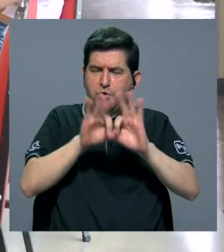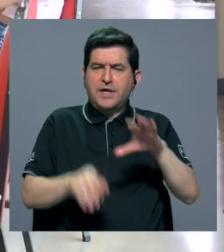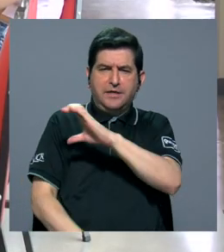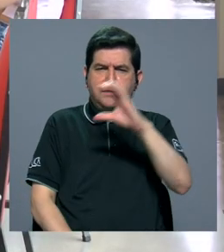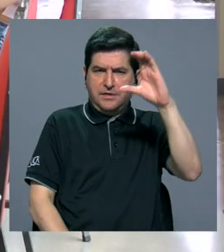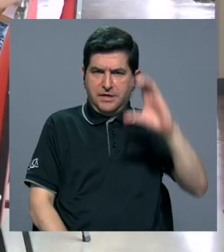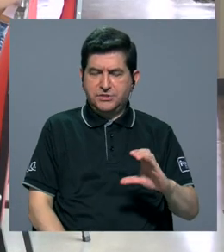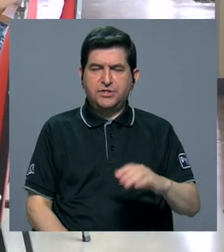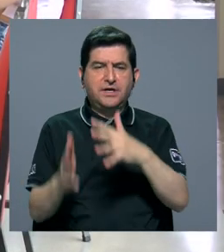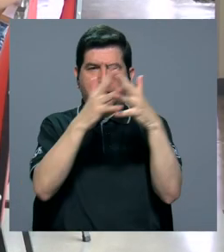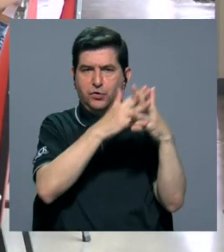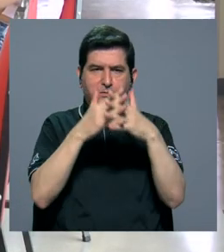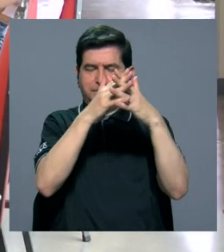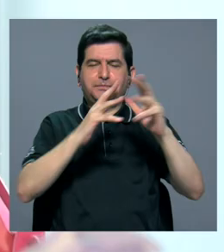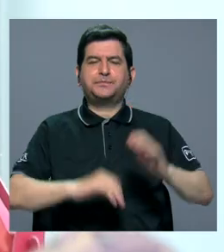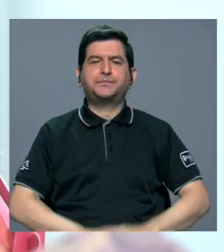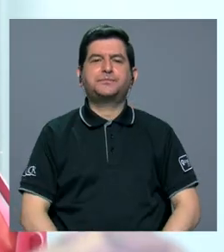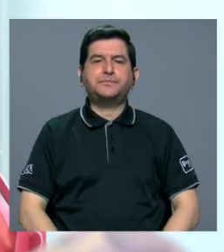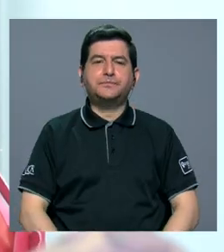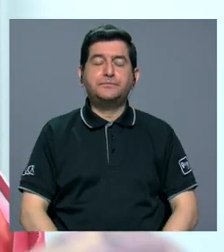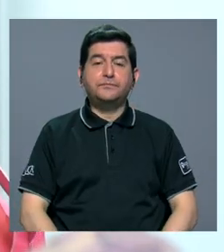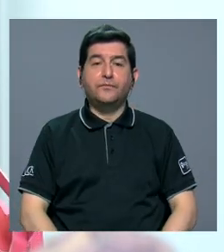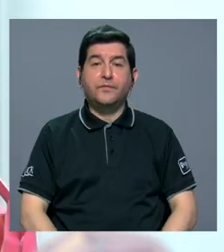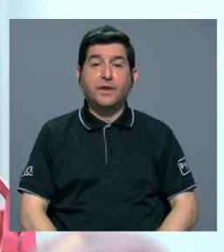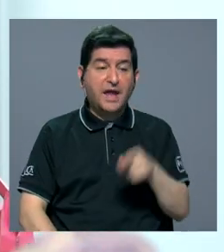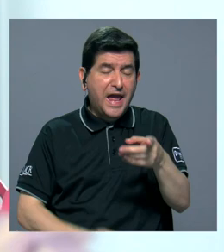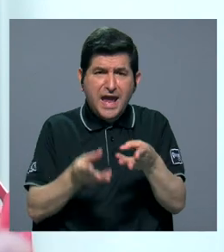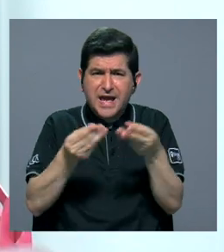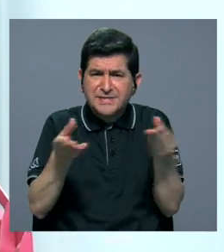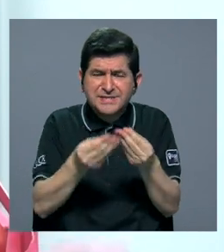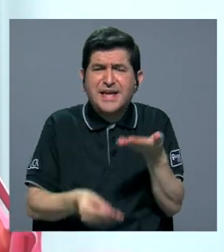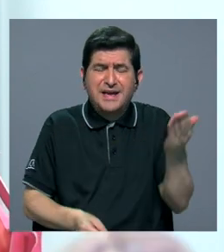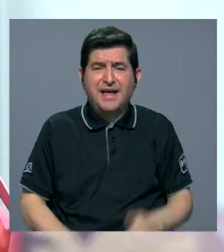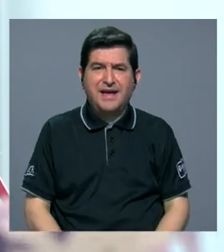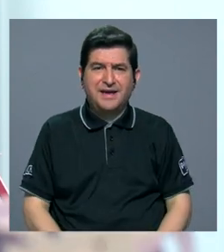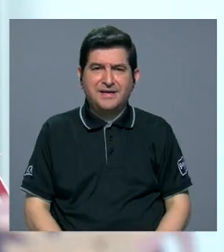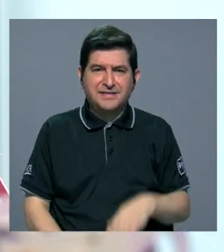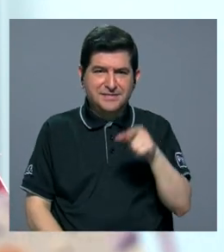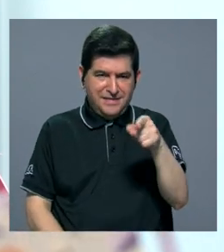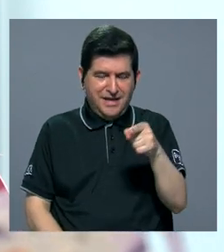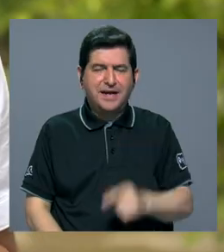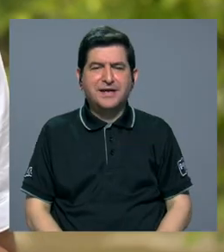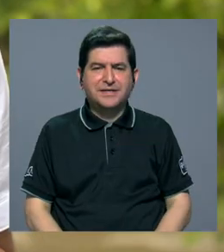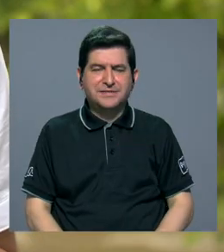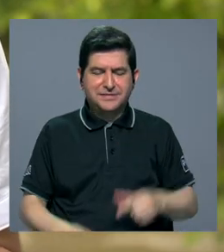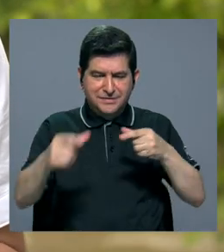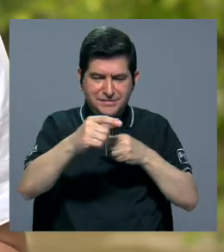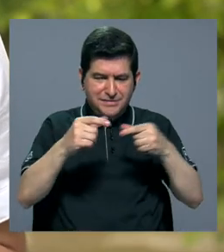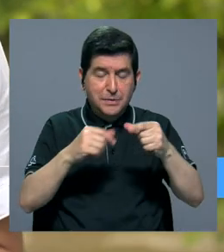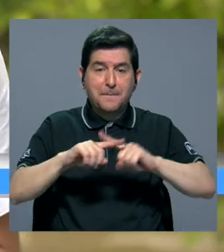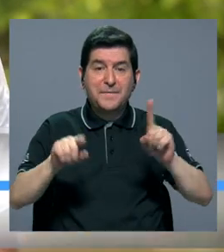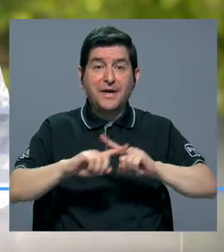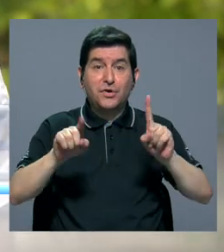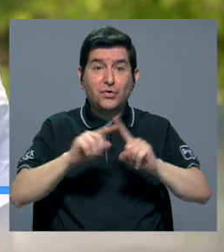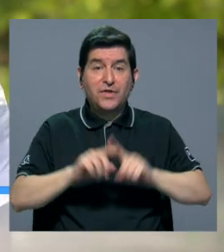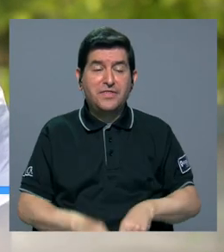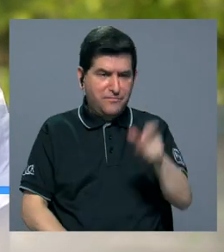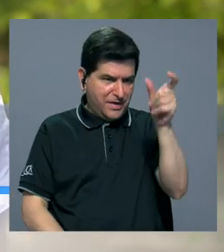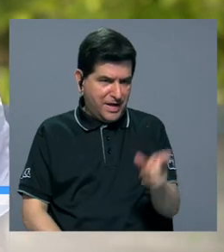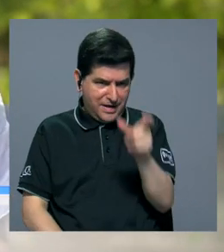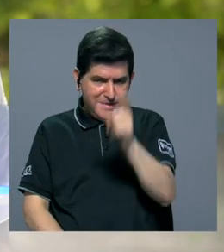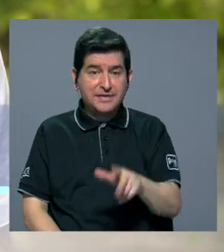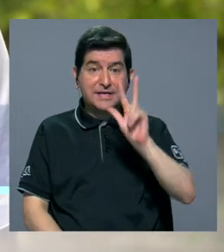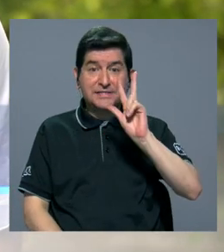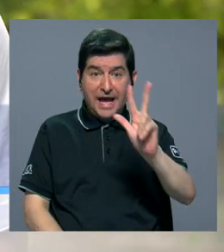Chicago en Estados Unidos. El producto básicamente son Waffles pero son personajes, entonces hay tres personajes